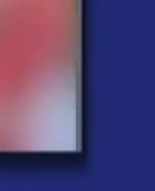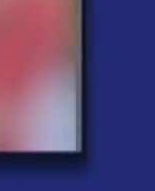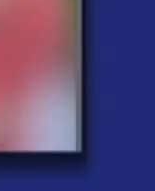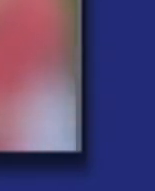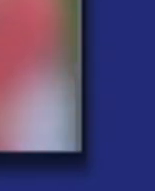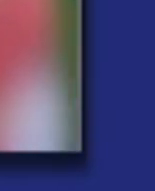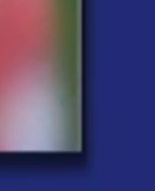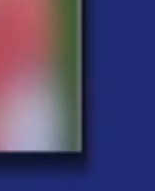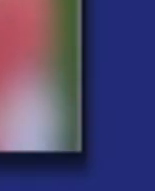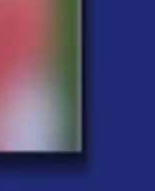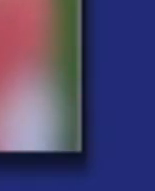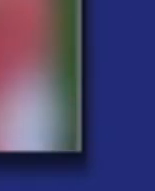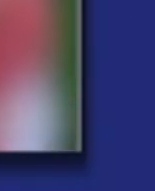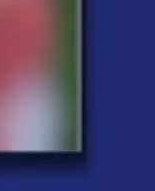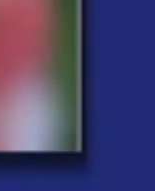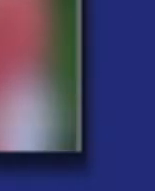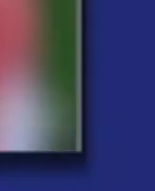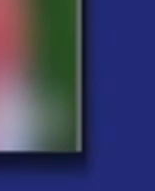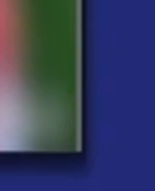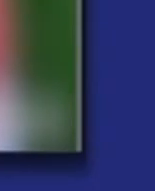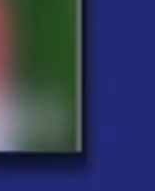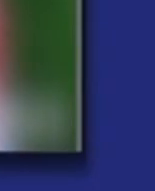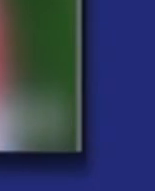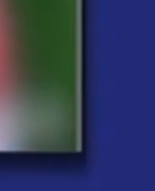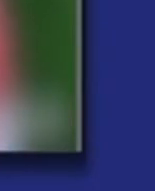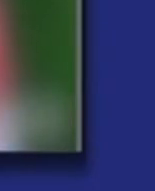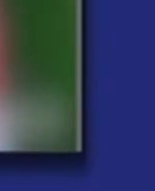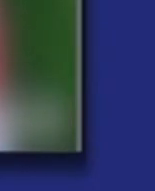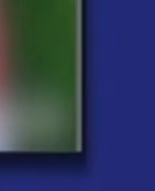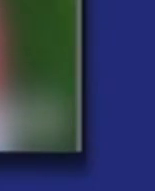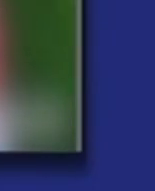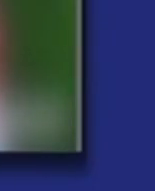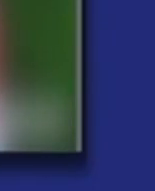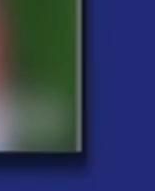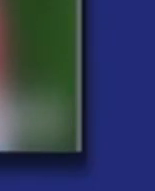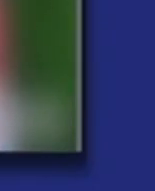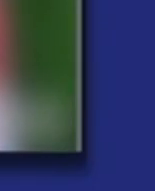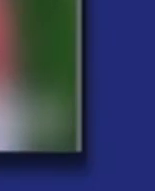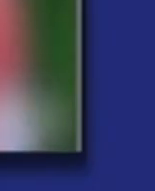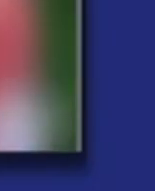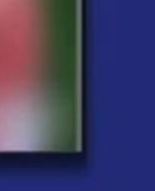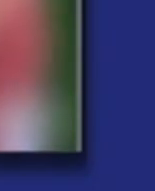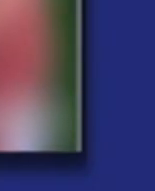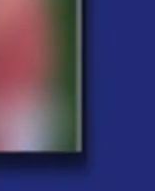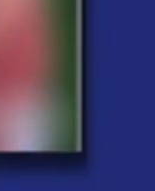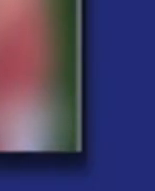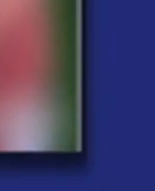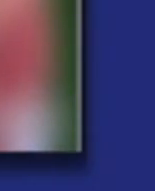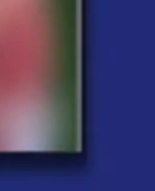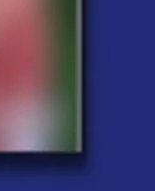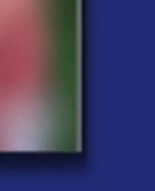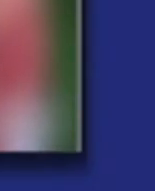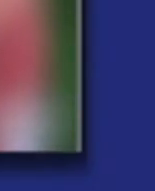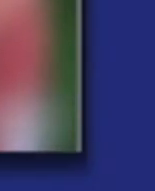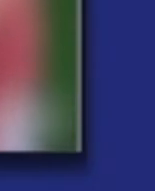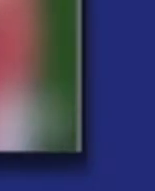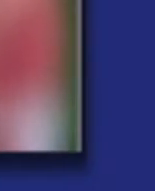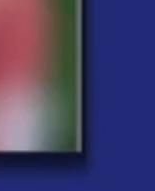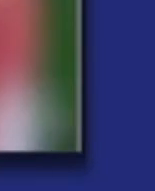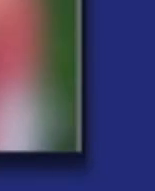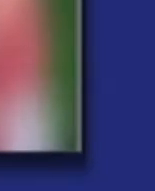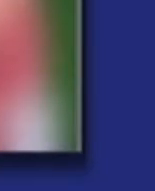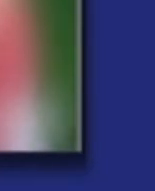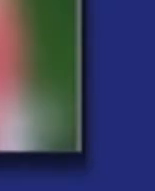ilusión cuenta sombreros, mientras tú cuentas muchachos, una hembra, cuatro machos,